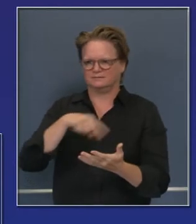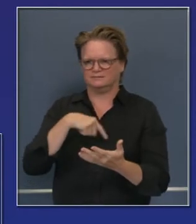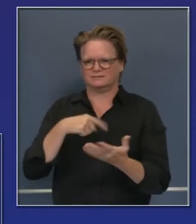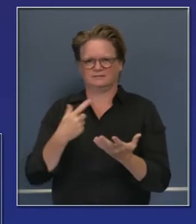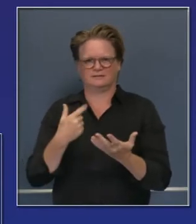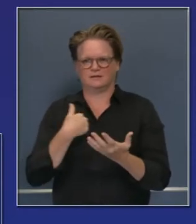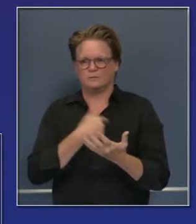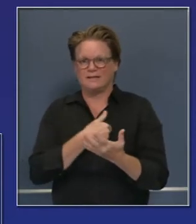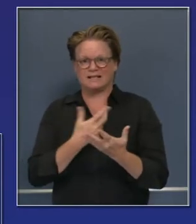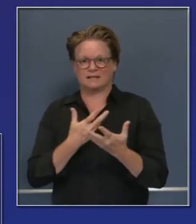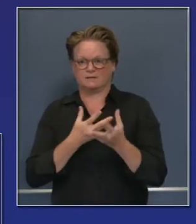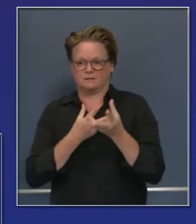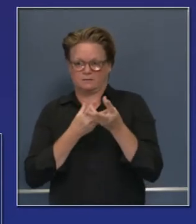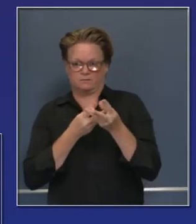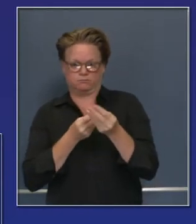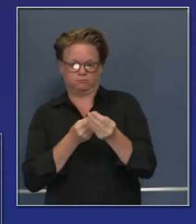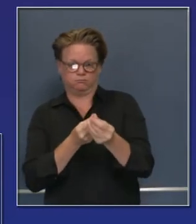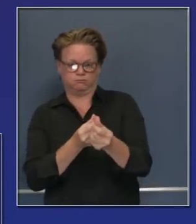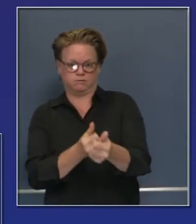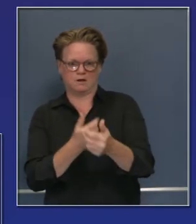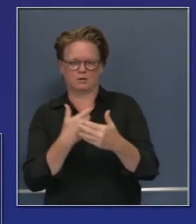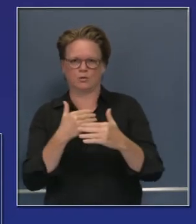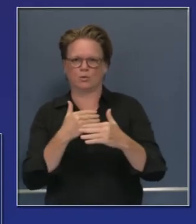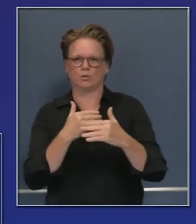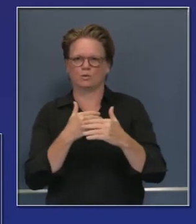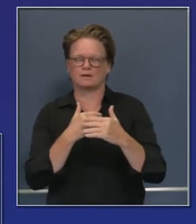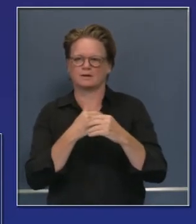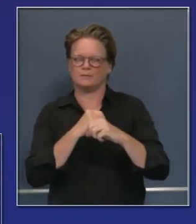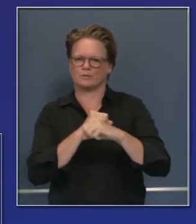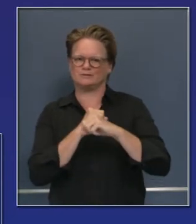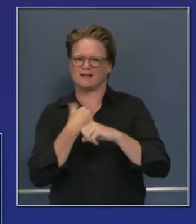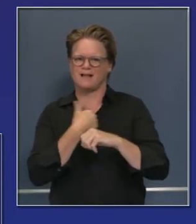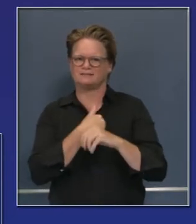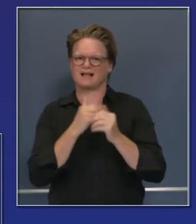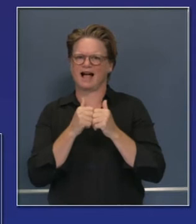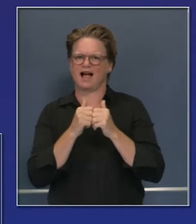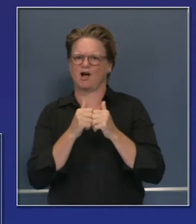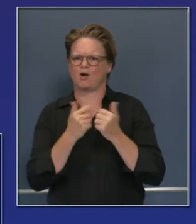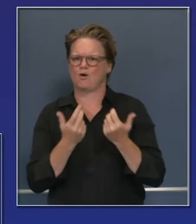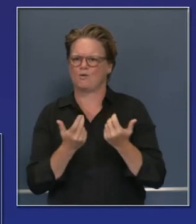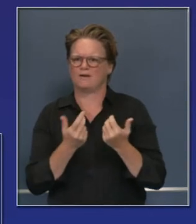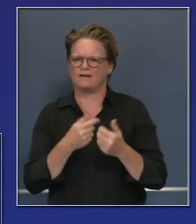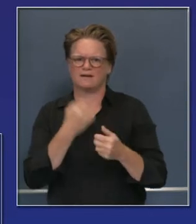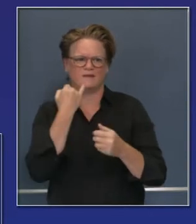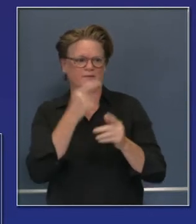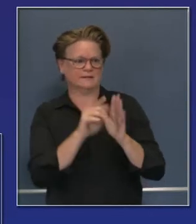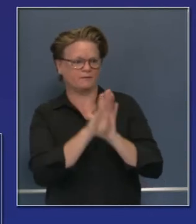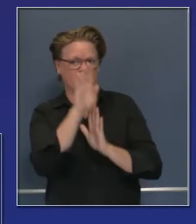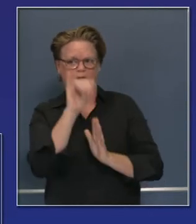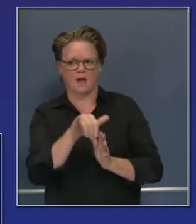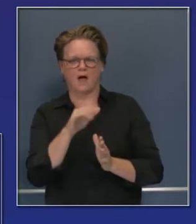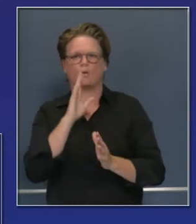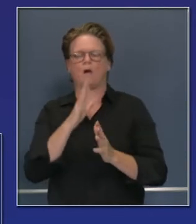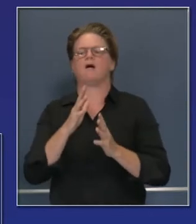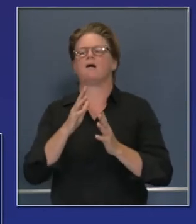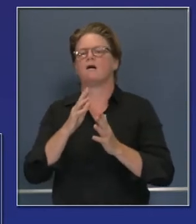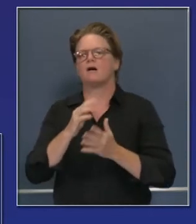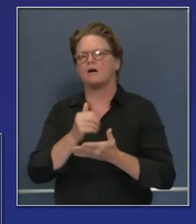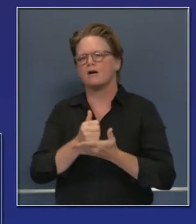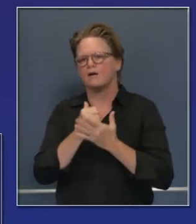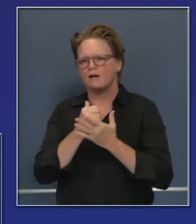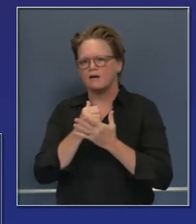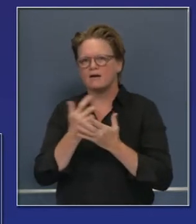este contrato. O la compañía proporciona la tecnología o tenemos la posibilidad de asociarnos con otra compañía que sí